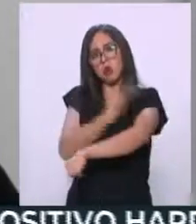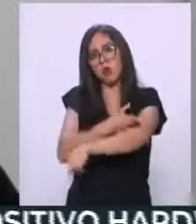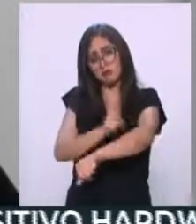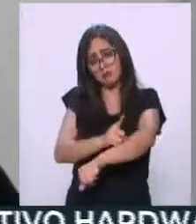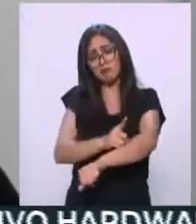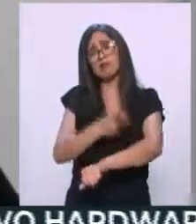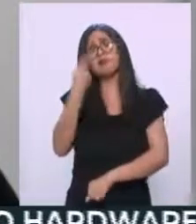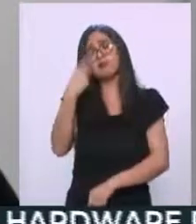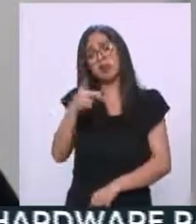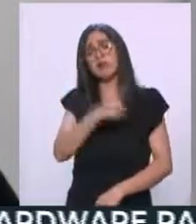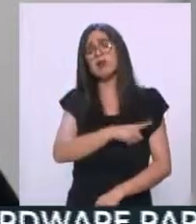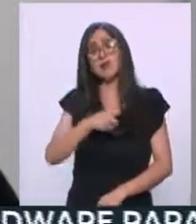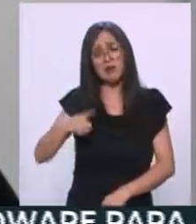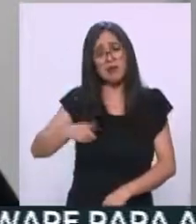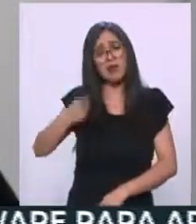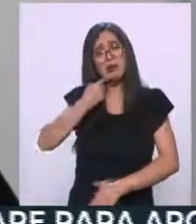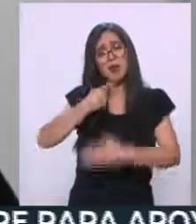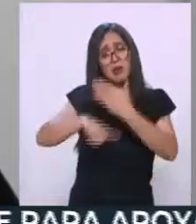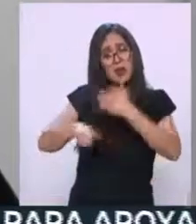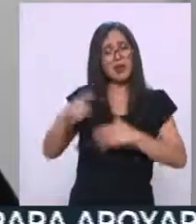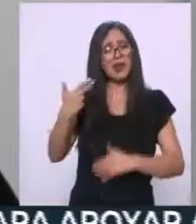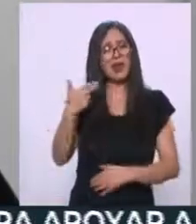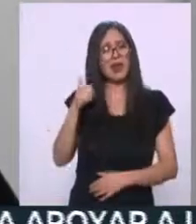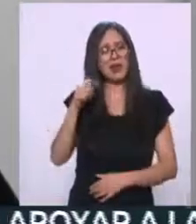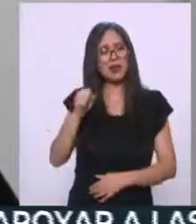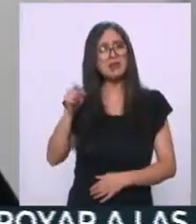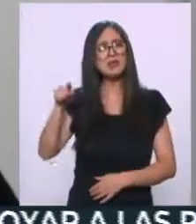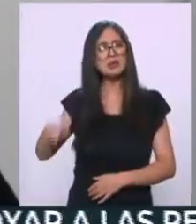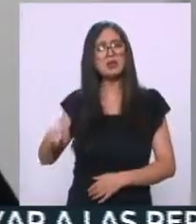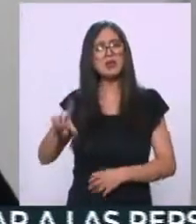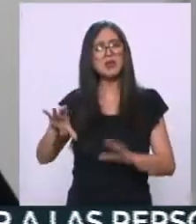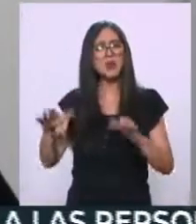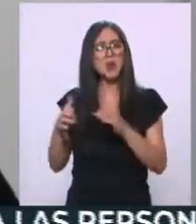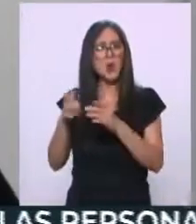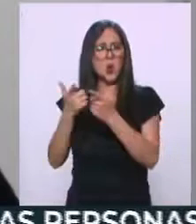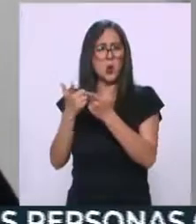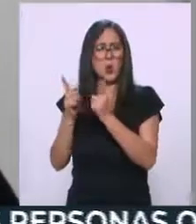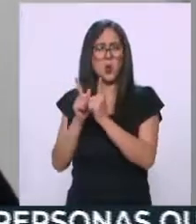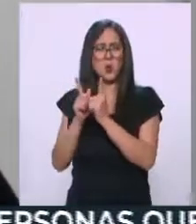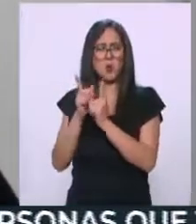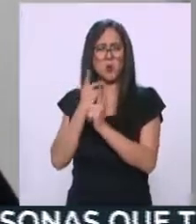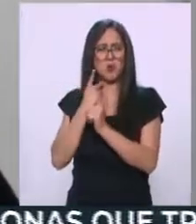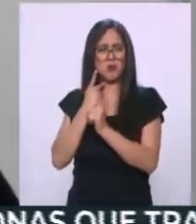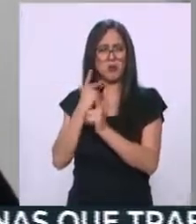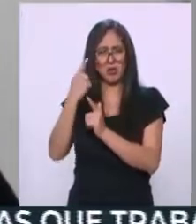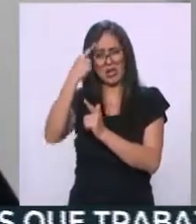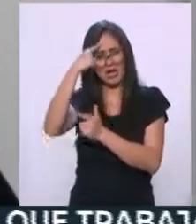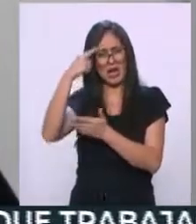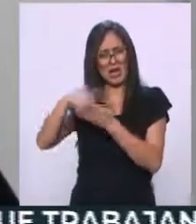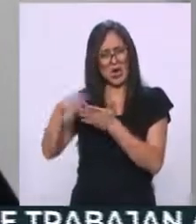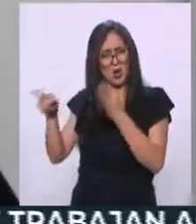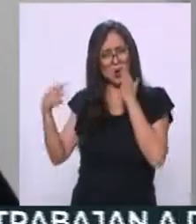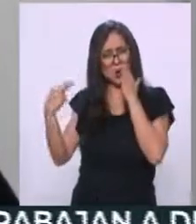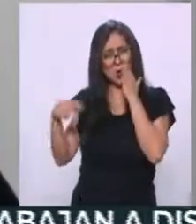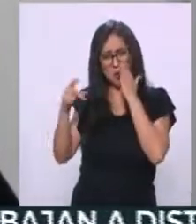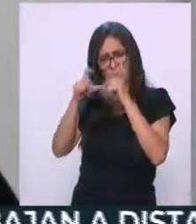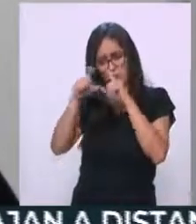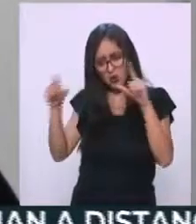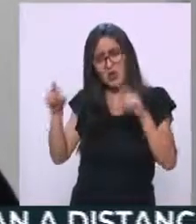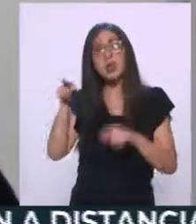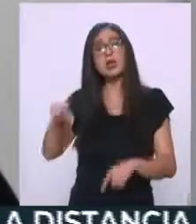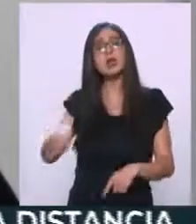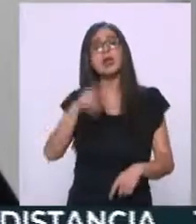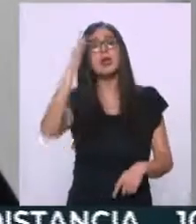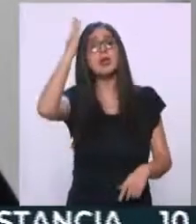denuncias. Hans, este compañero de gurú político, me parece que se llama el medio, este fue amenazado por el líder de